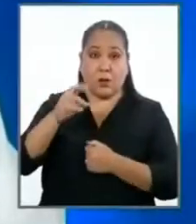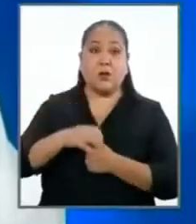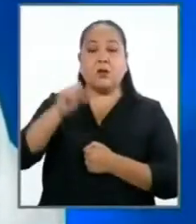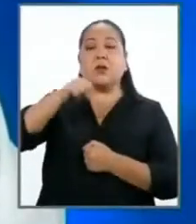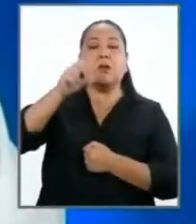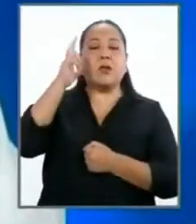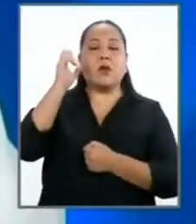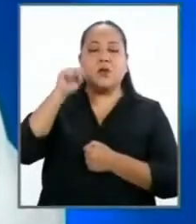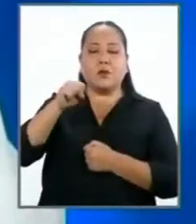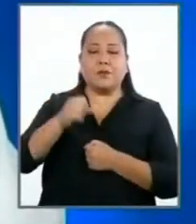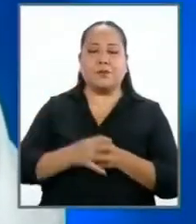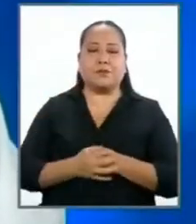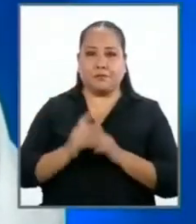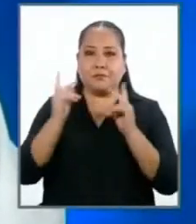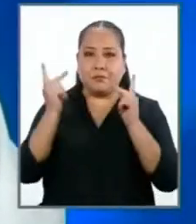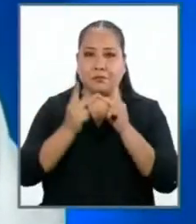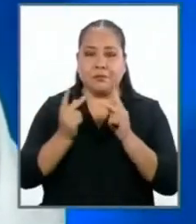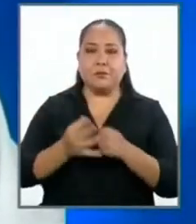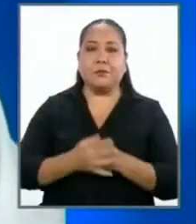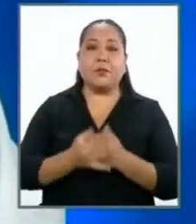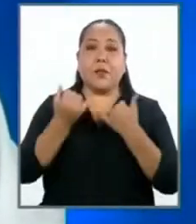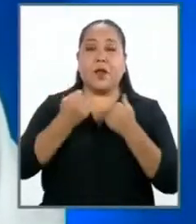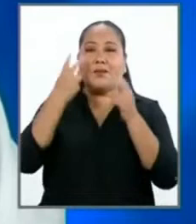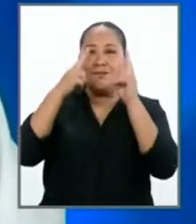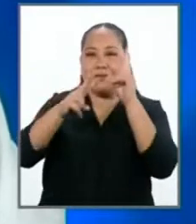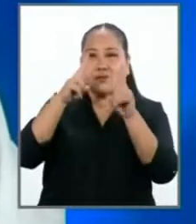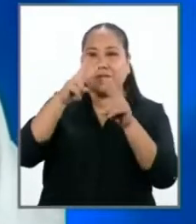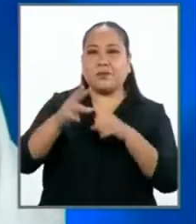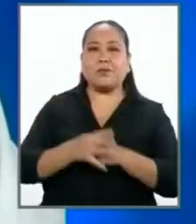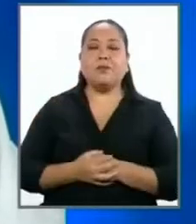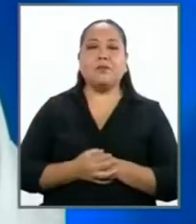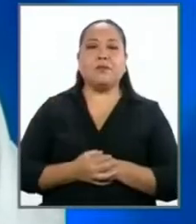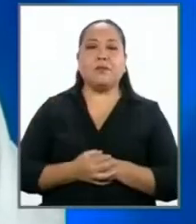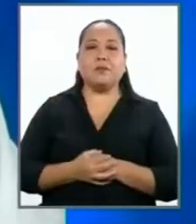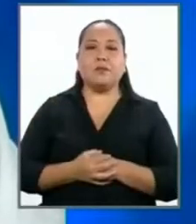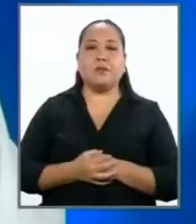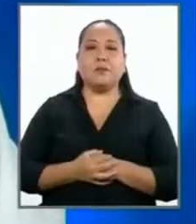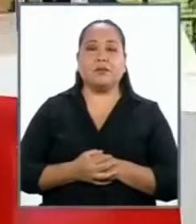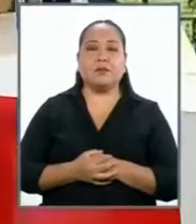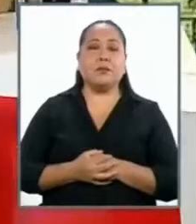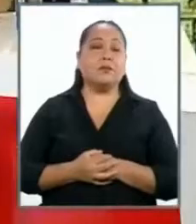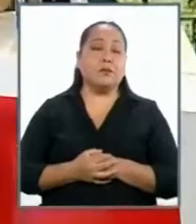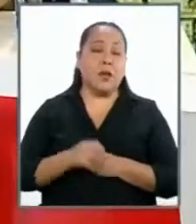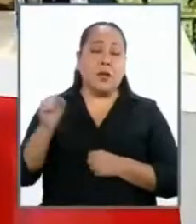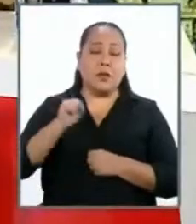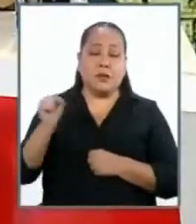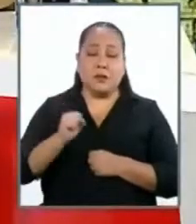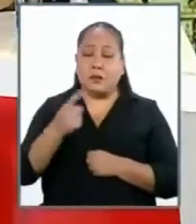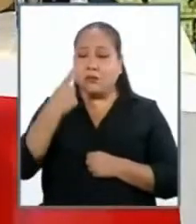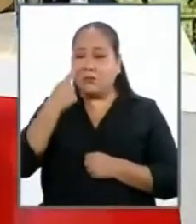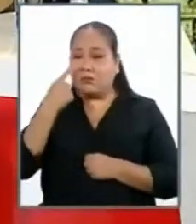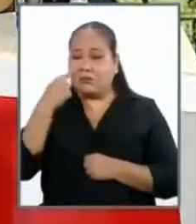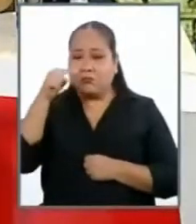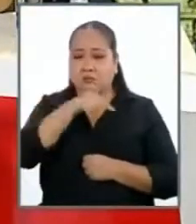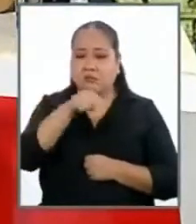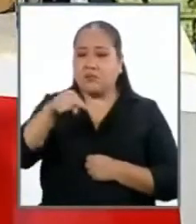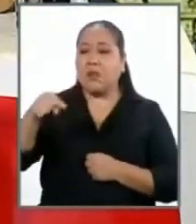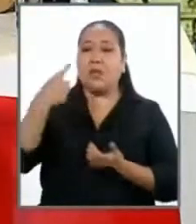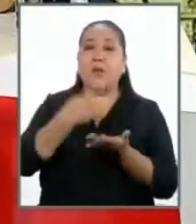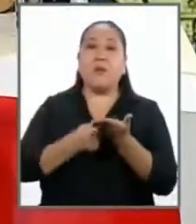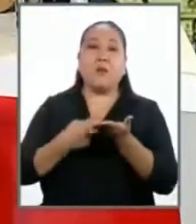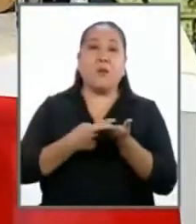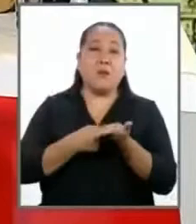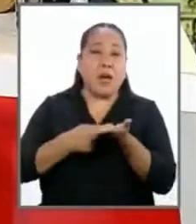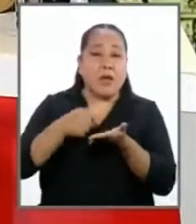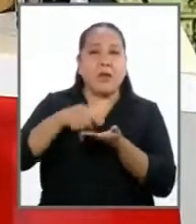Sí, sí, claro. Correcto. Perfecto. Ahora sí lo puedo ver. Es muy común en estos debates proponer sanciones